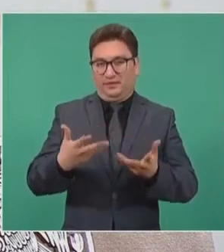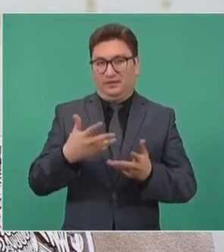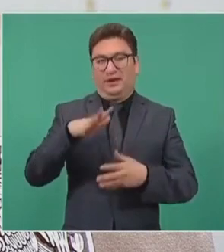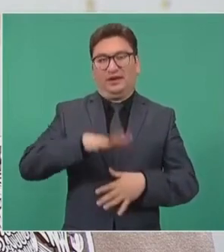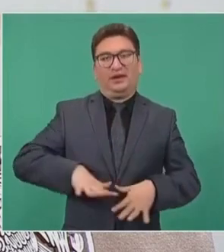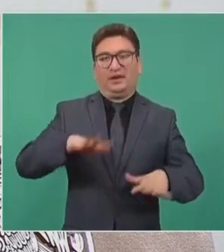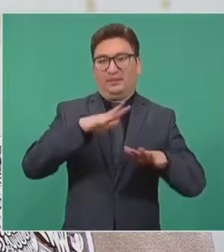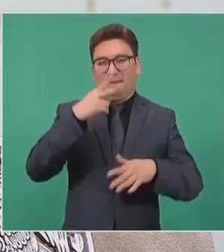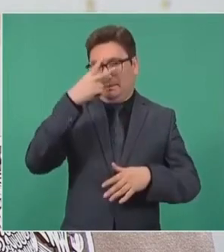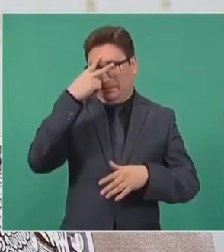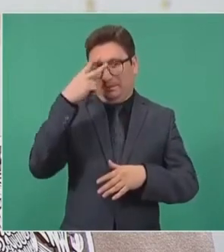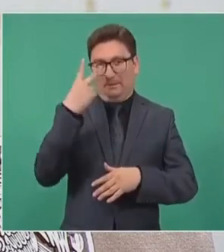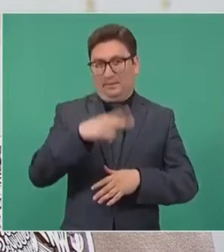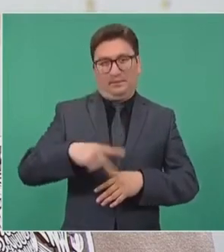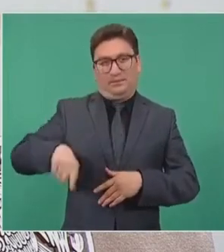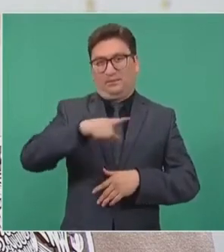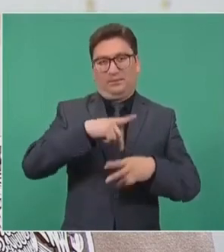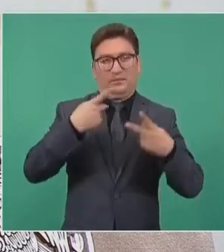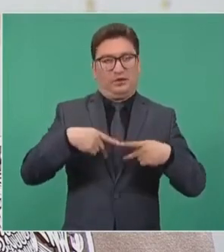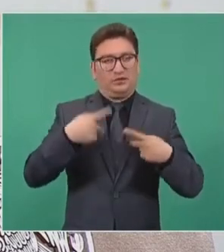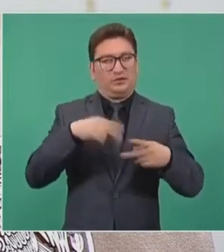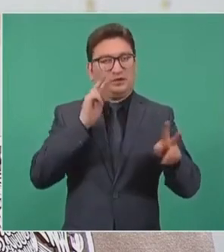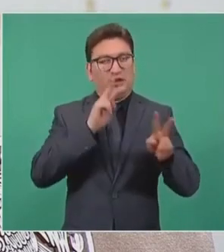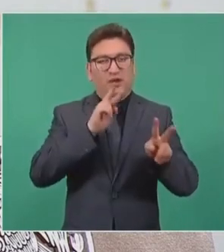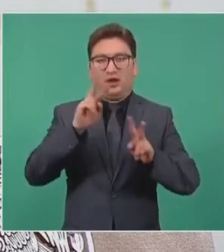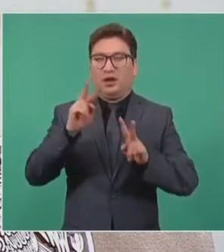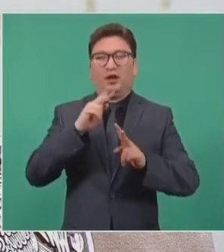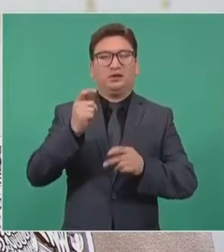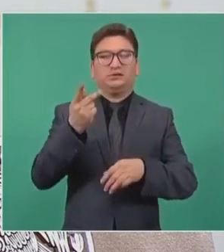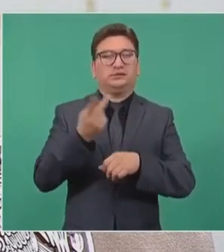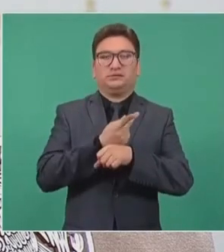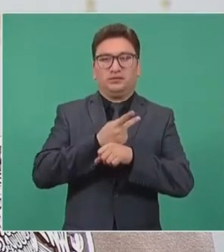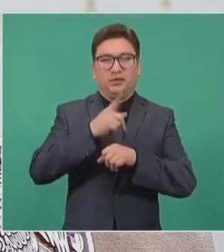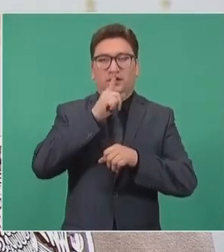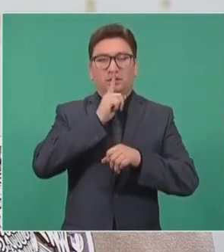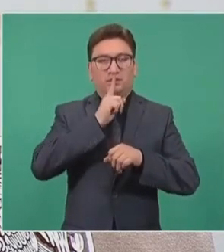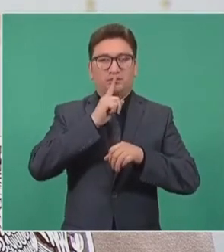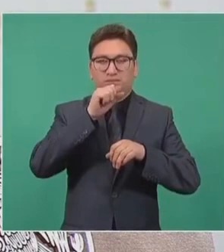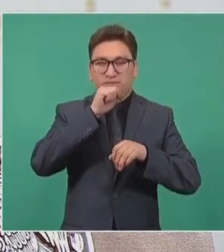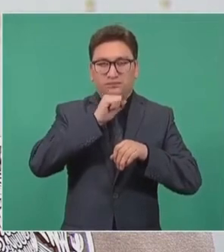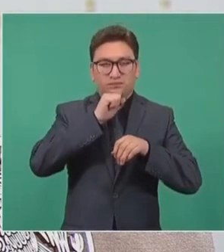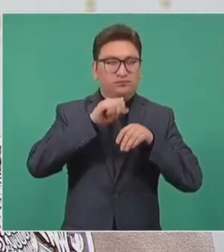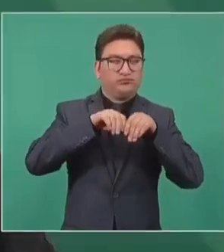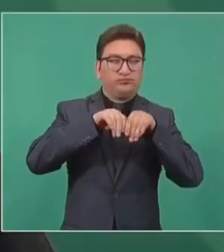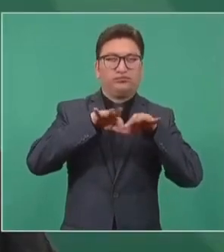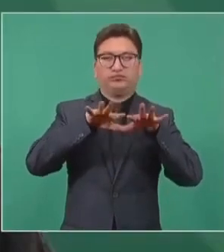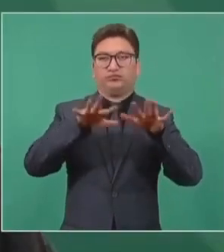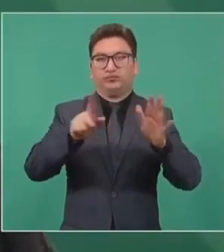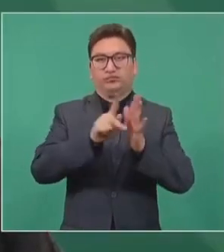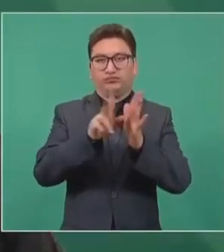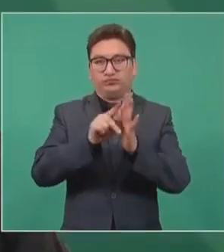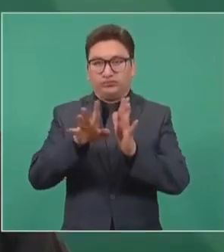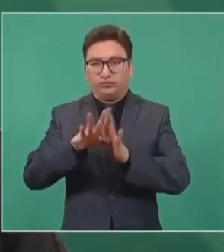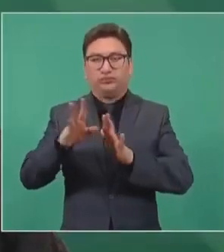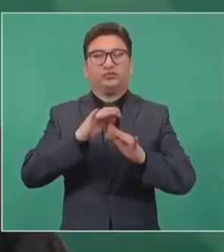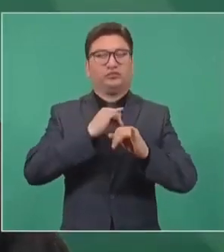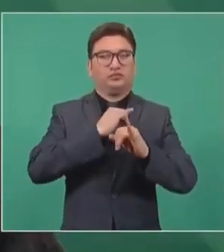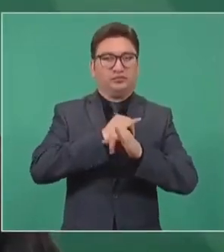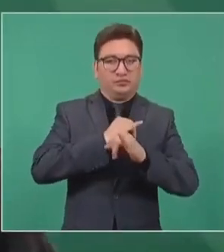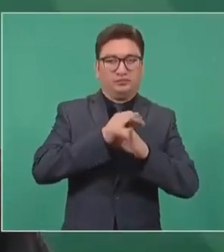México formarse un criterio sobre las falsedades publicadas en medios de comunicación y redes sociales.